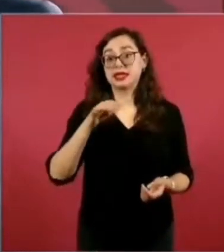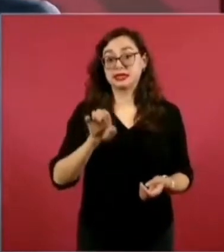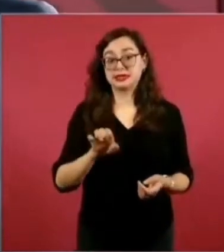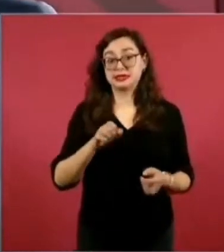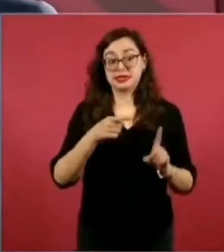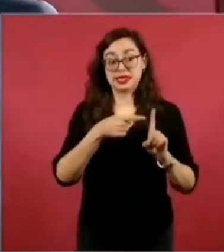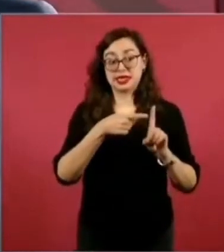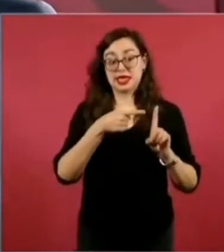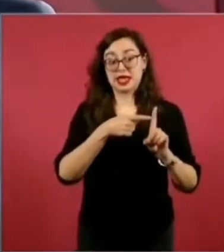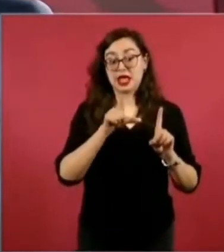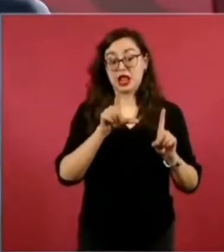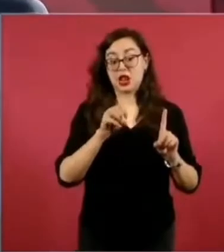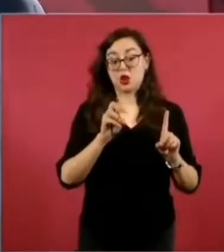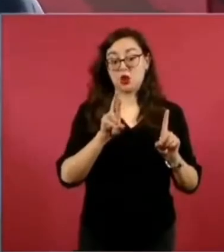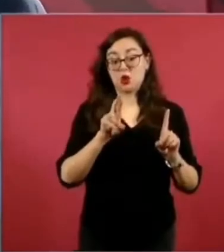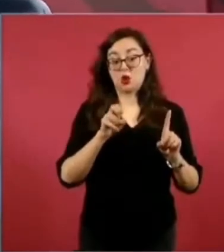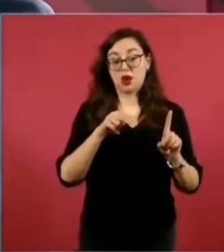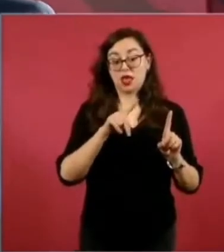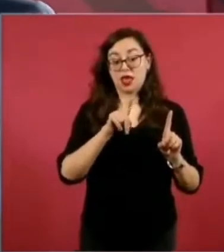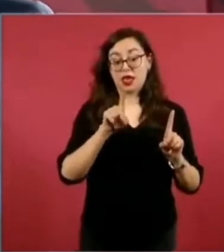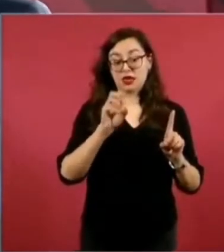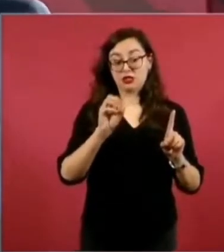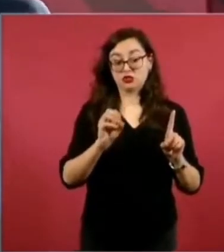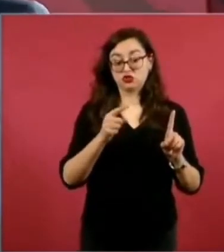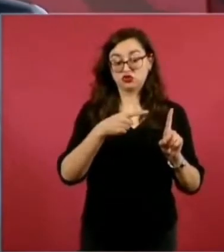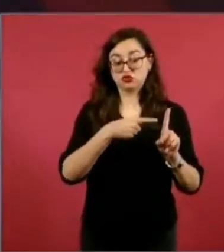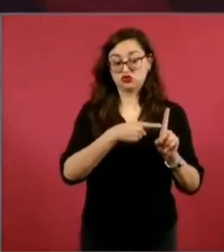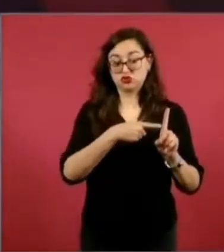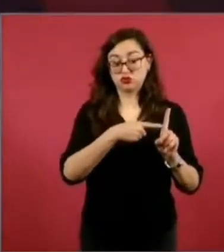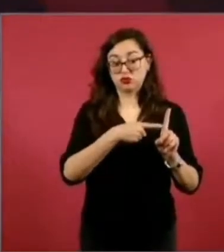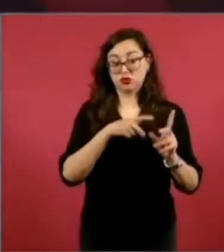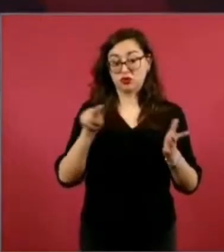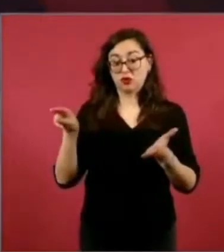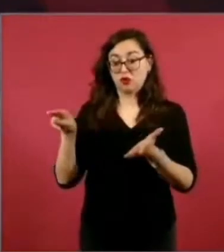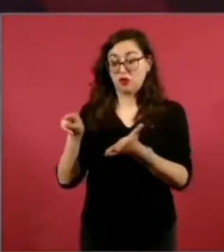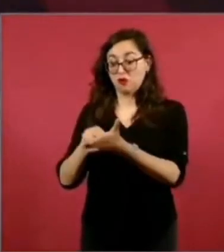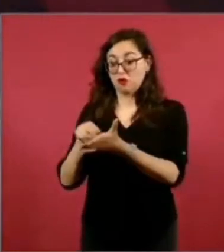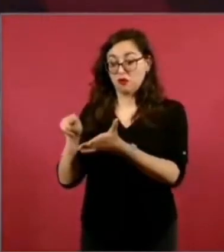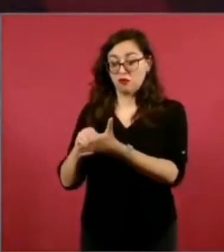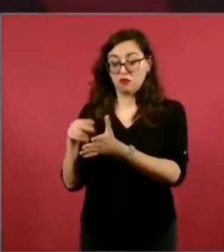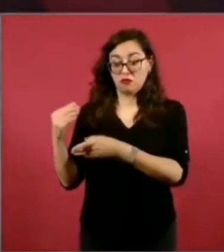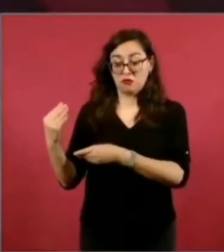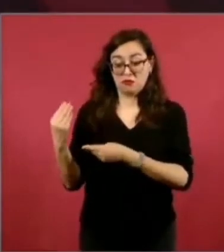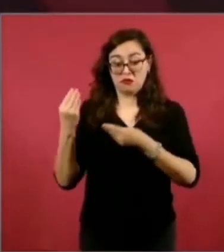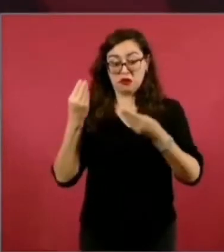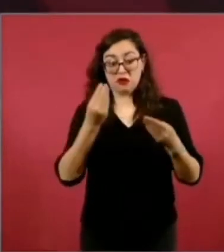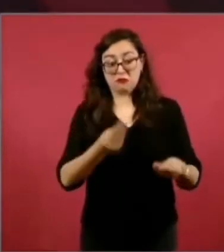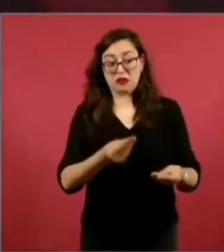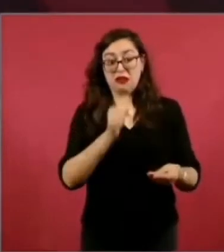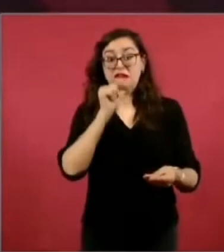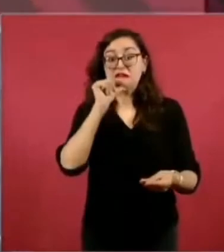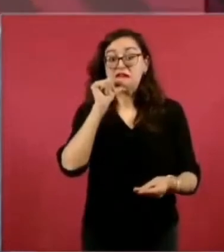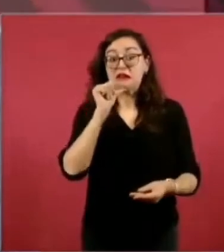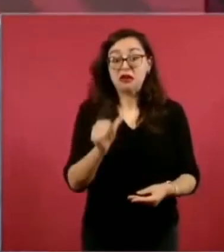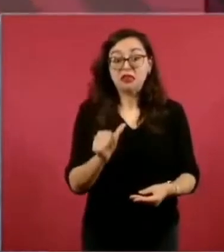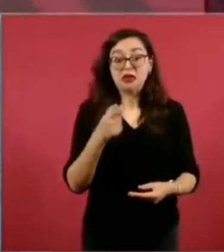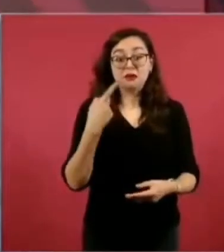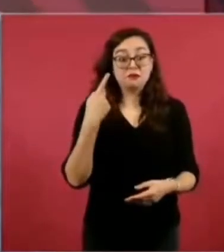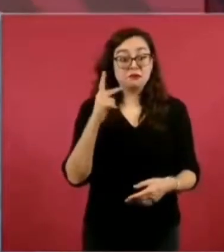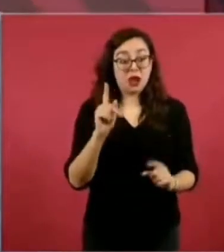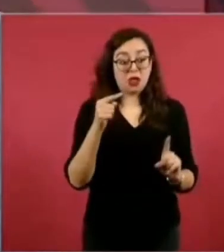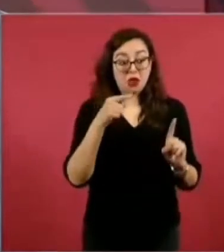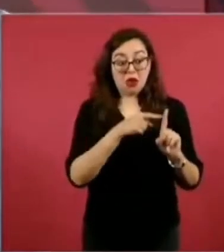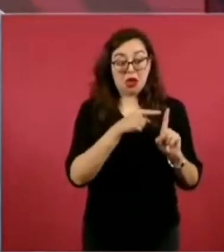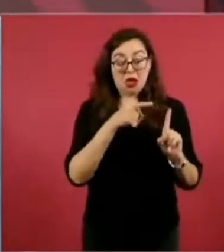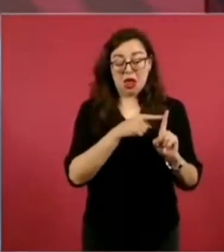del INE y ni siquiera presentaron las firmas y como le dieron línea de arriba, que son unos